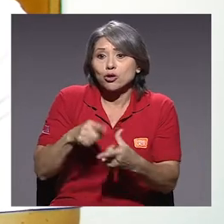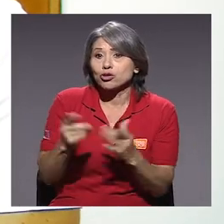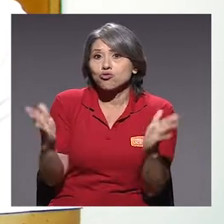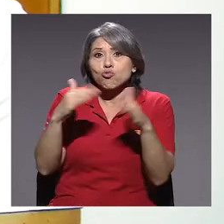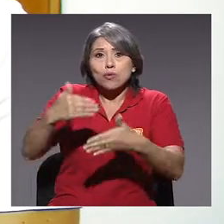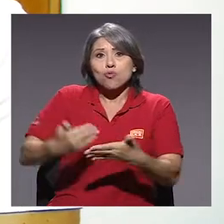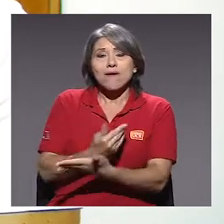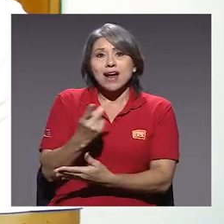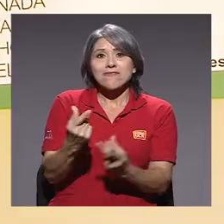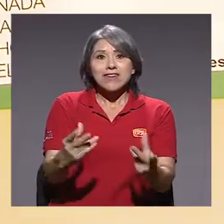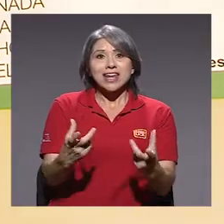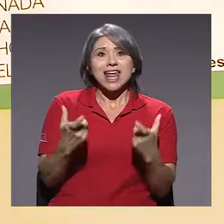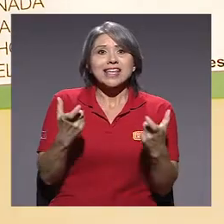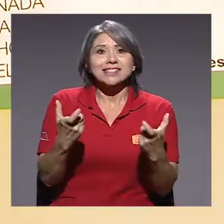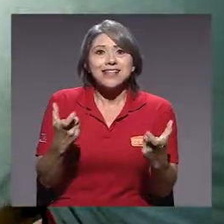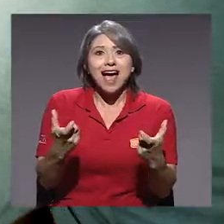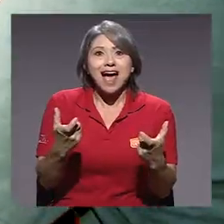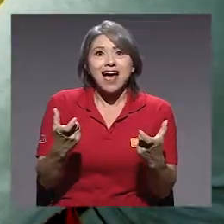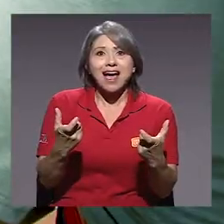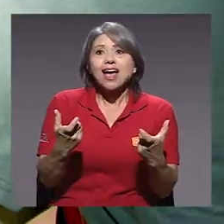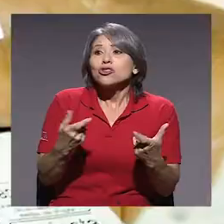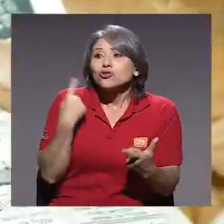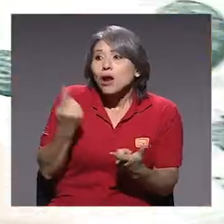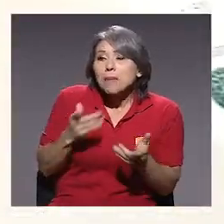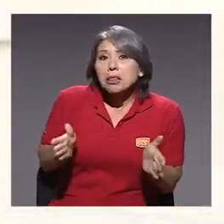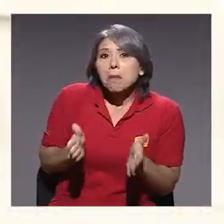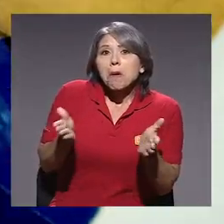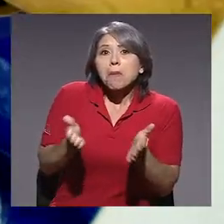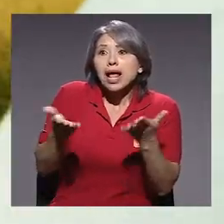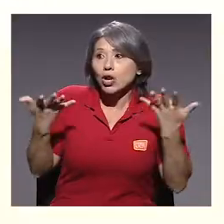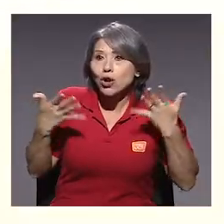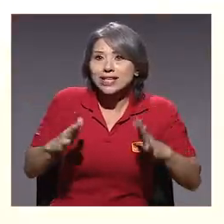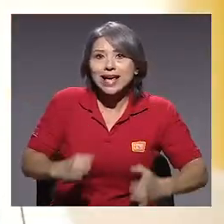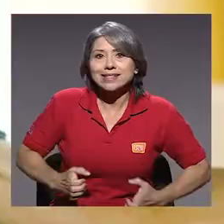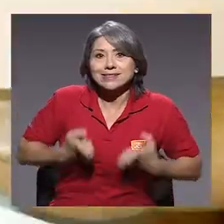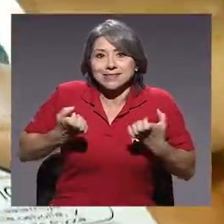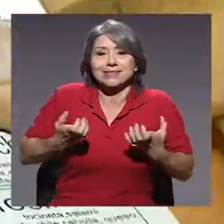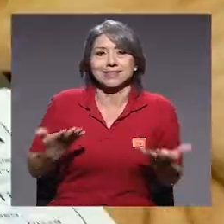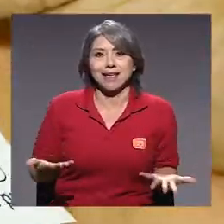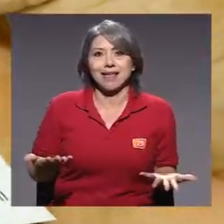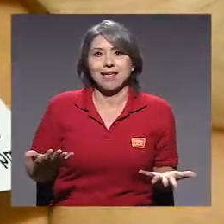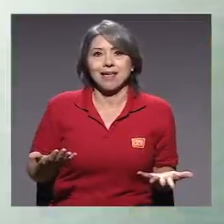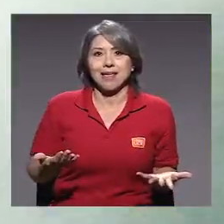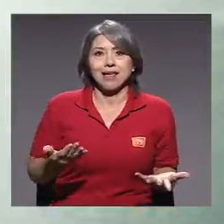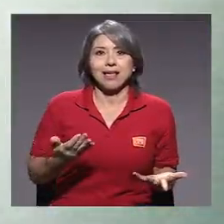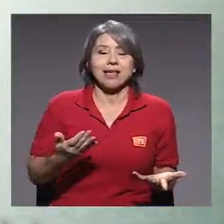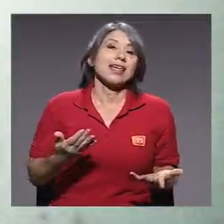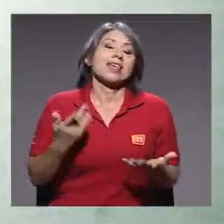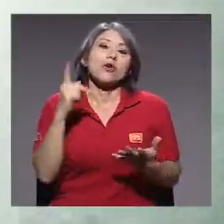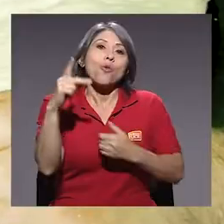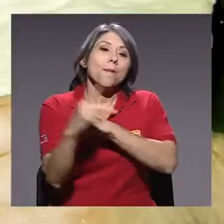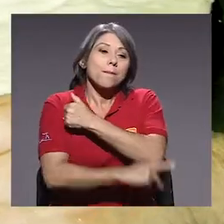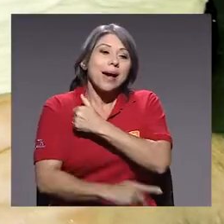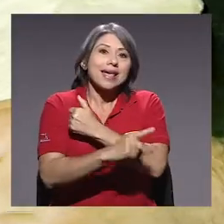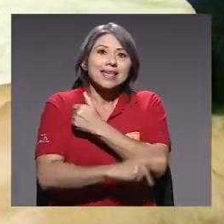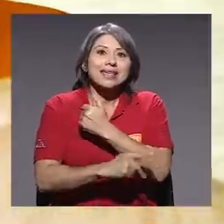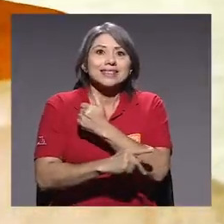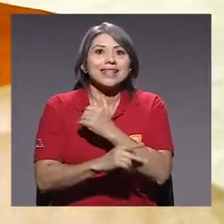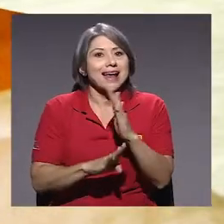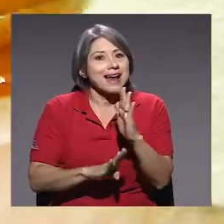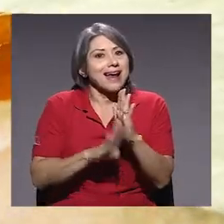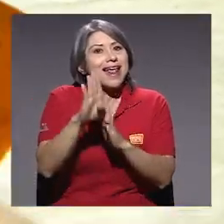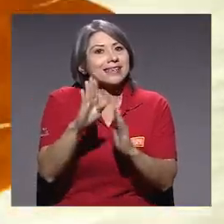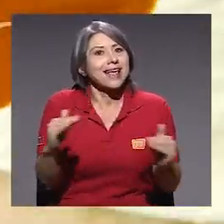no estamos creando nueva riqueza. Lo que estamos haciendo es alimentando lo que ya existe. Y la forma en que un país crece